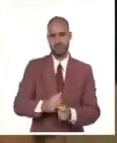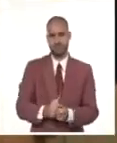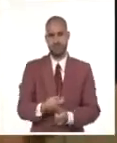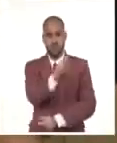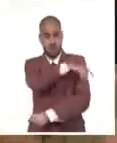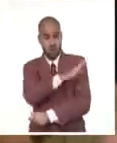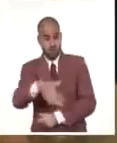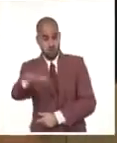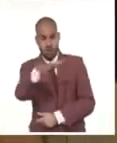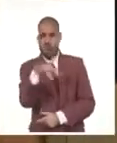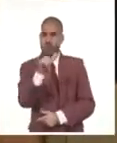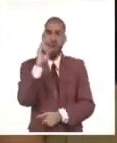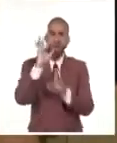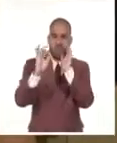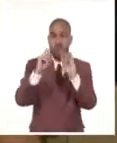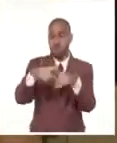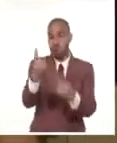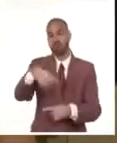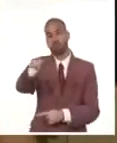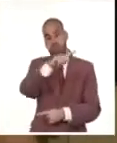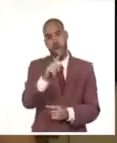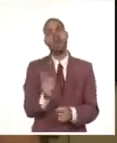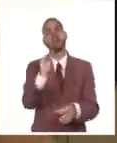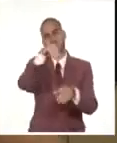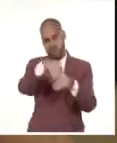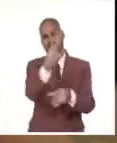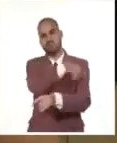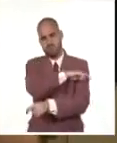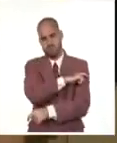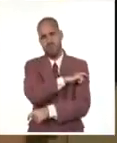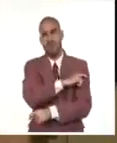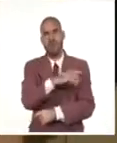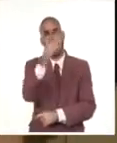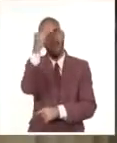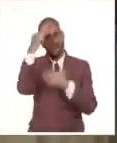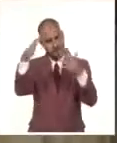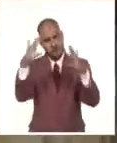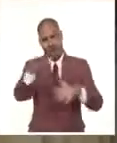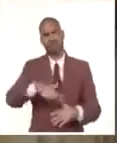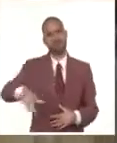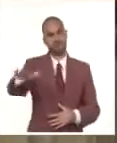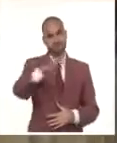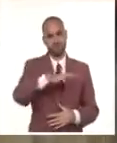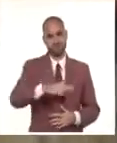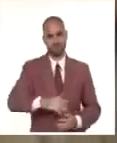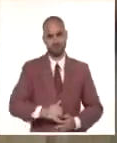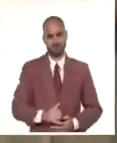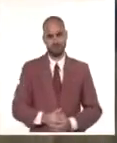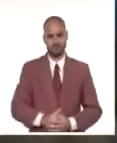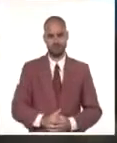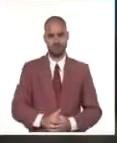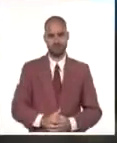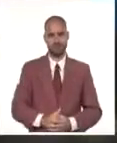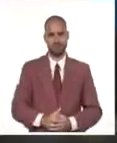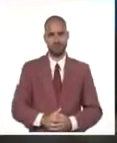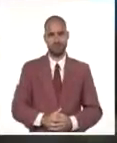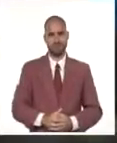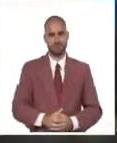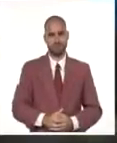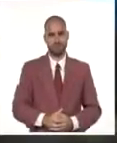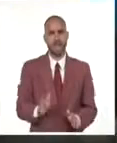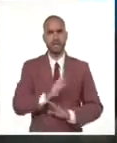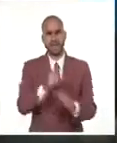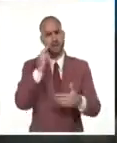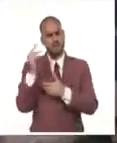que los cuida precisamente porque ustedes también son parte de ese pueblo. Así que muchísimas felicidades a todos. El reconocimiento se